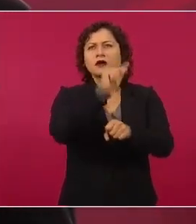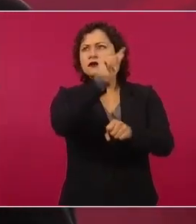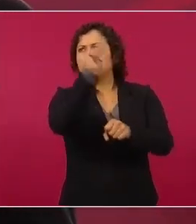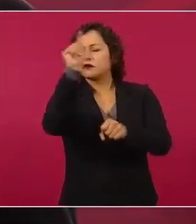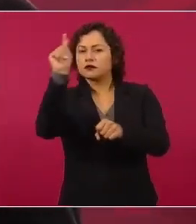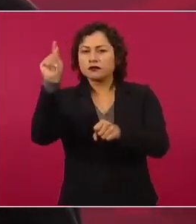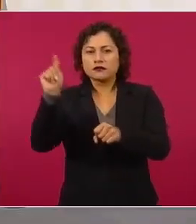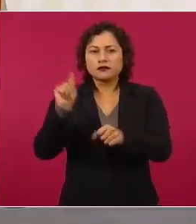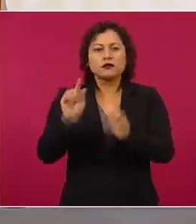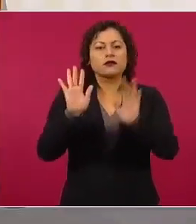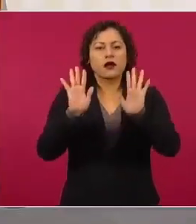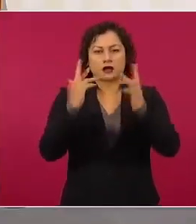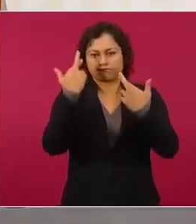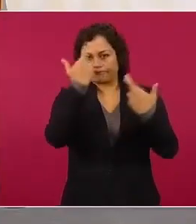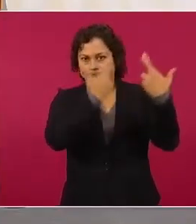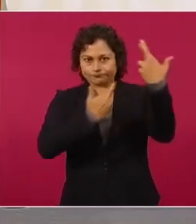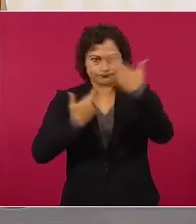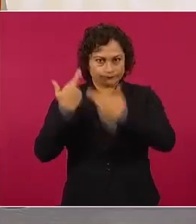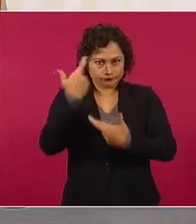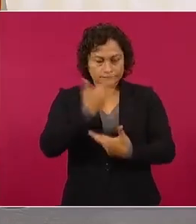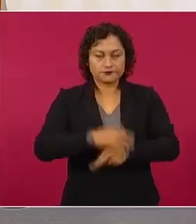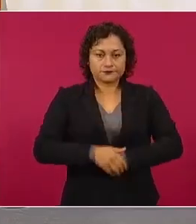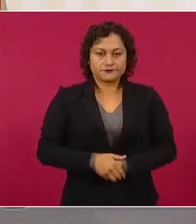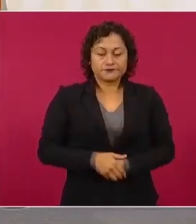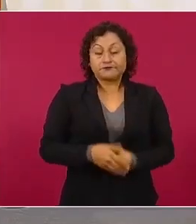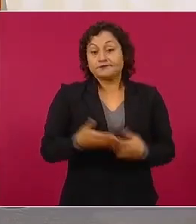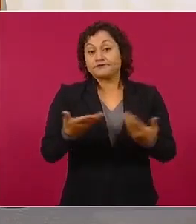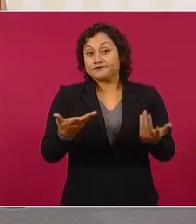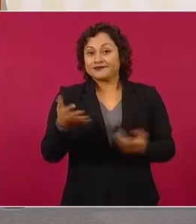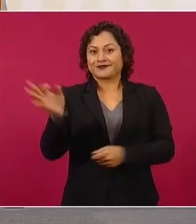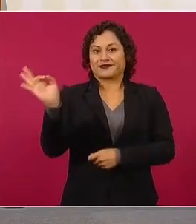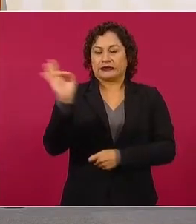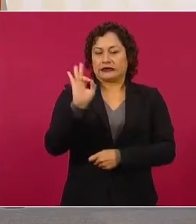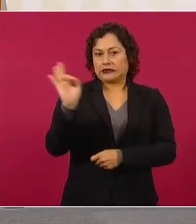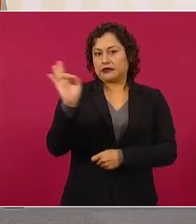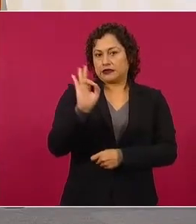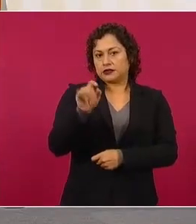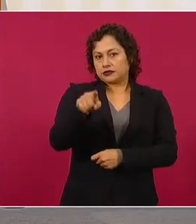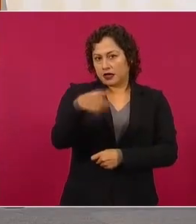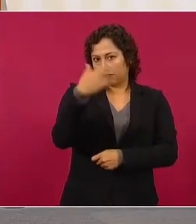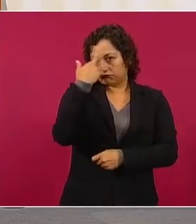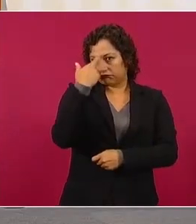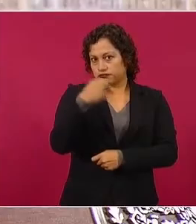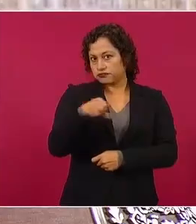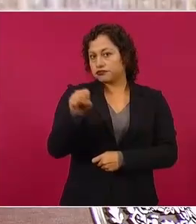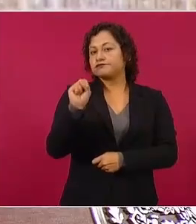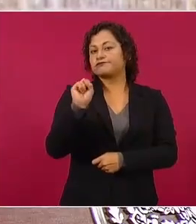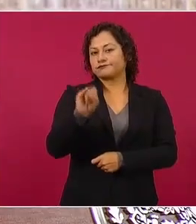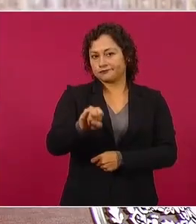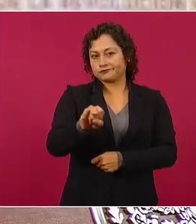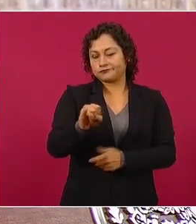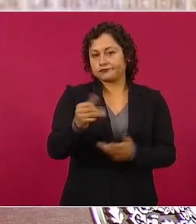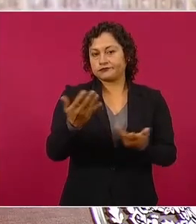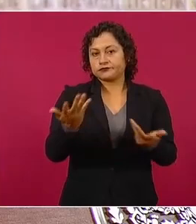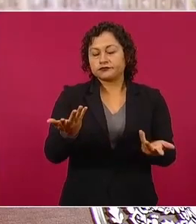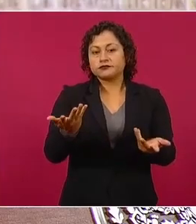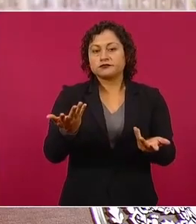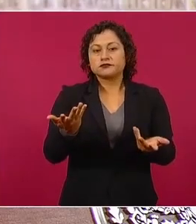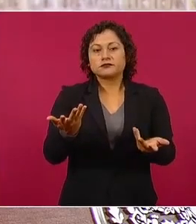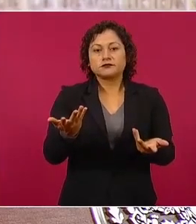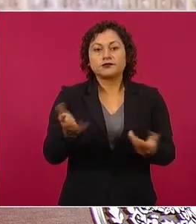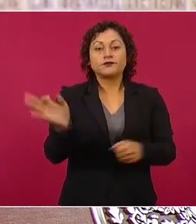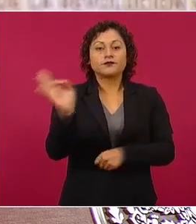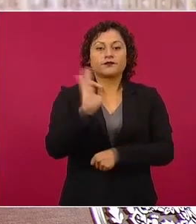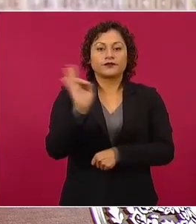porque puede ser que no deba tratarse